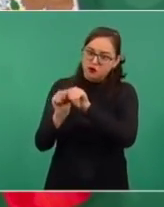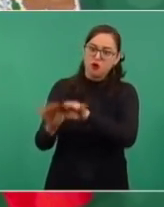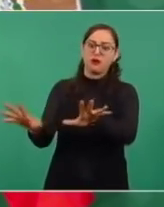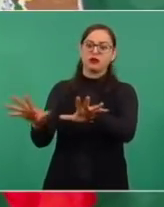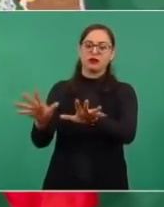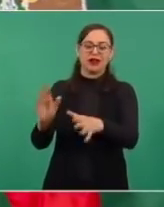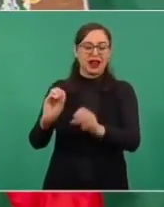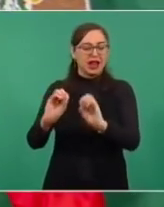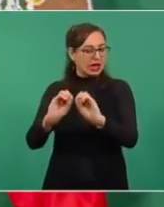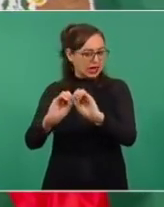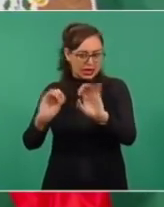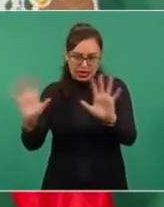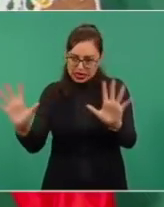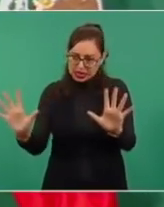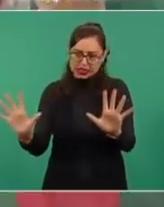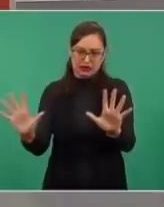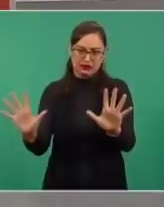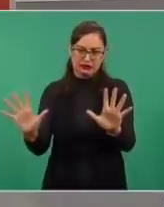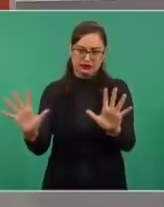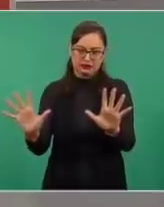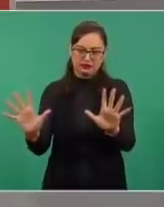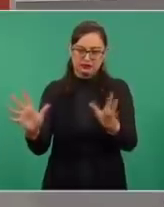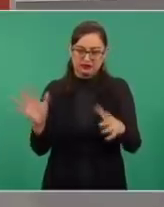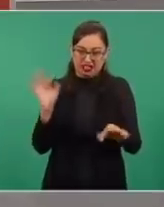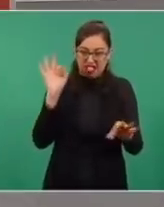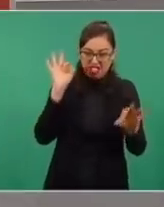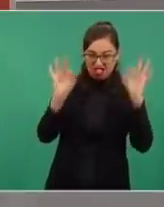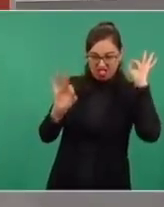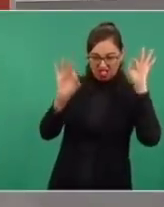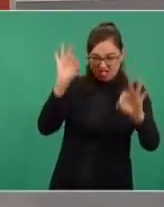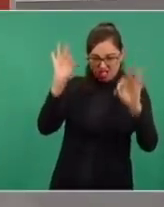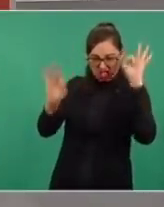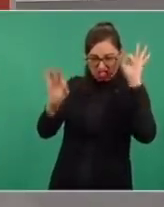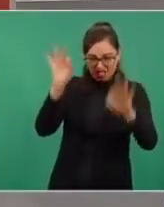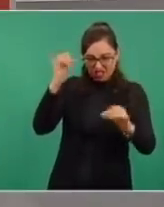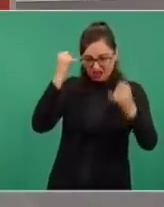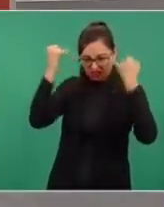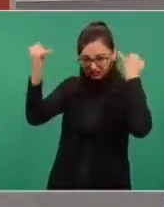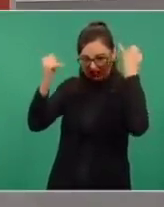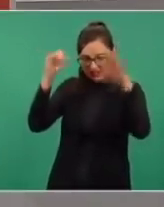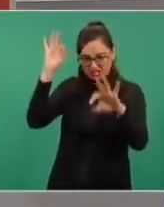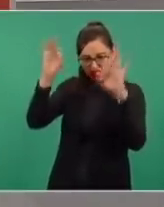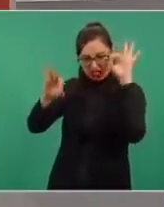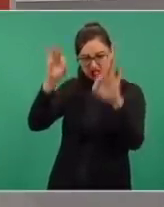no la carga ideológica.